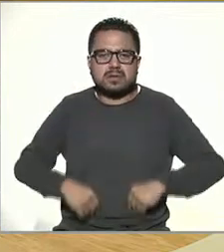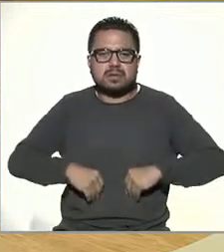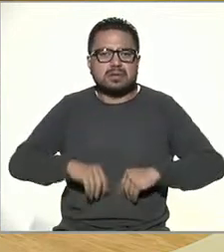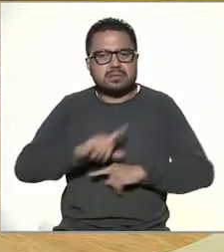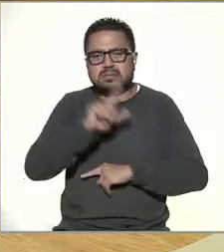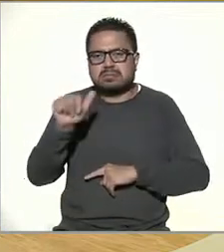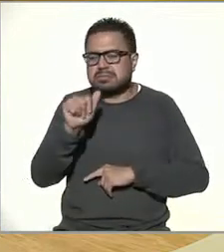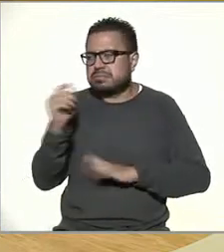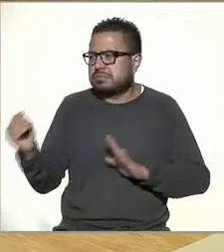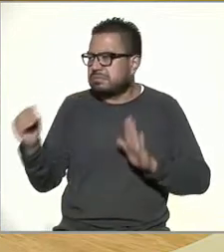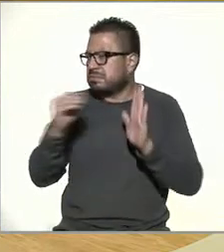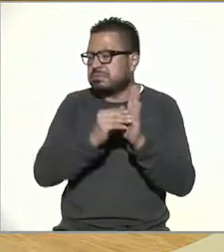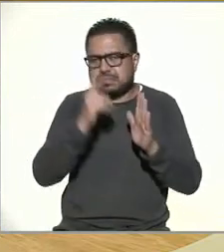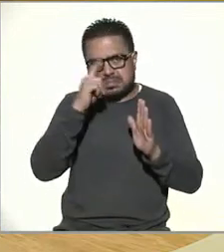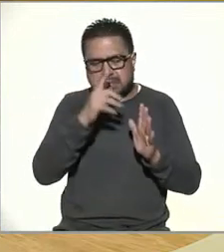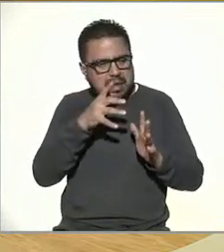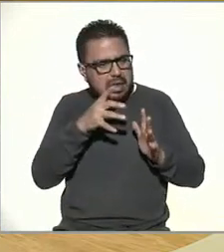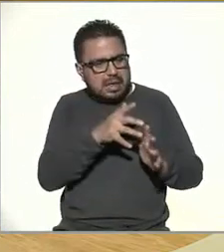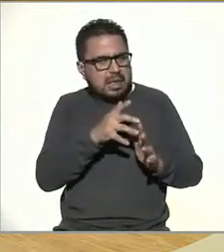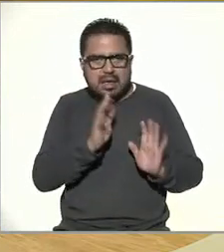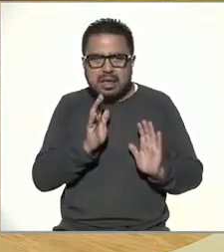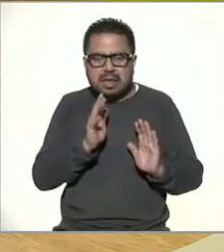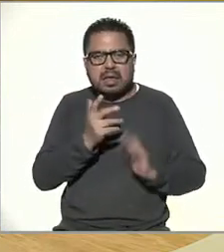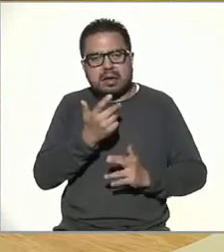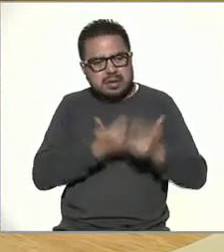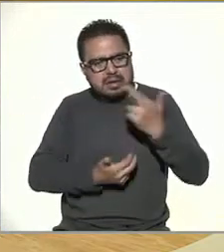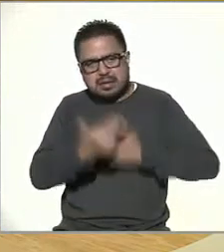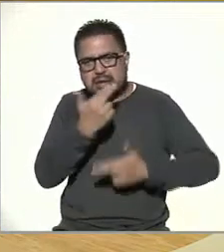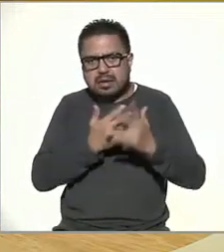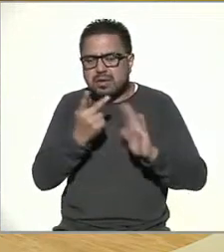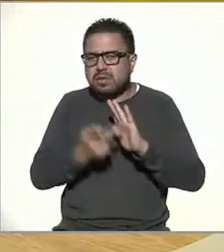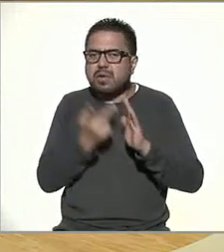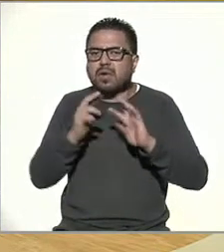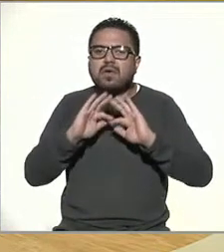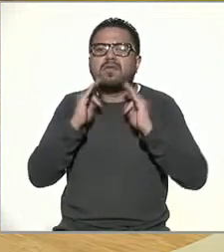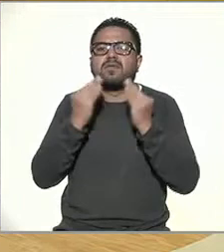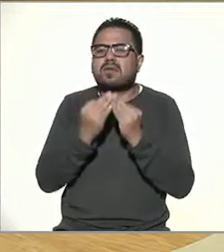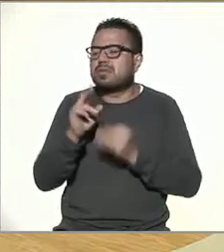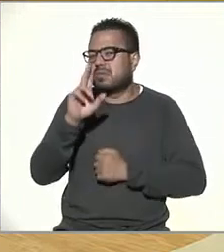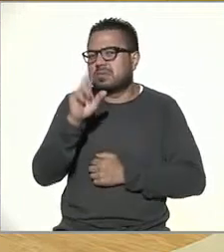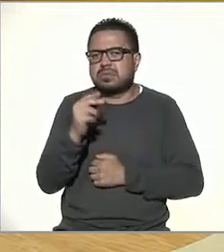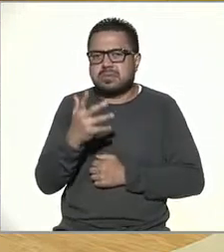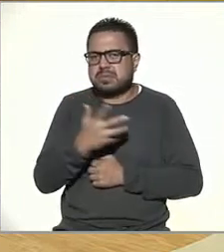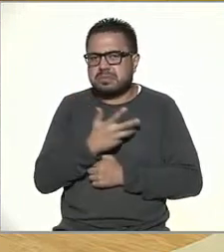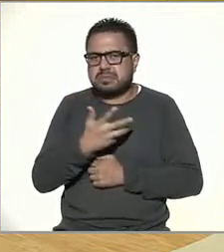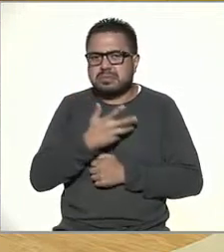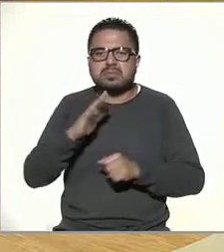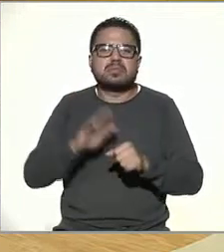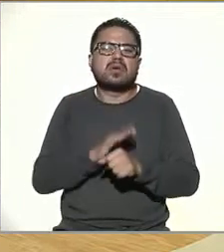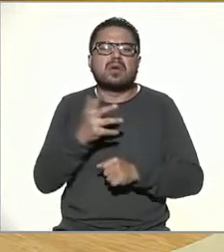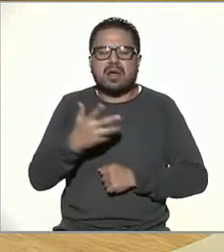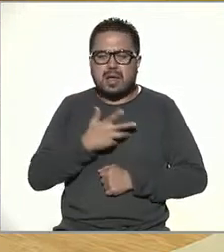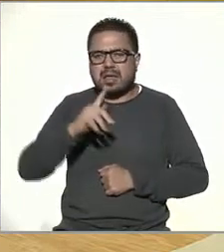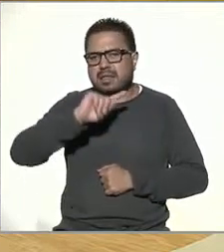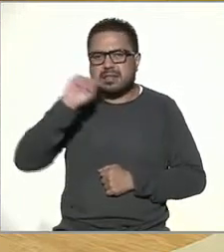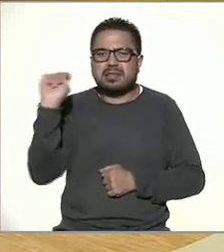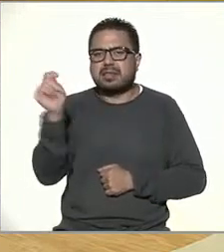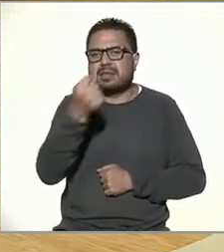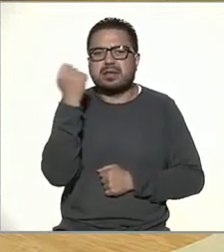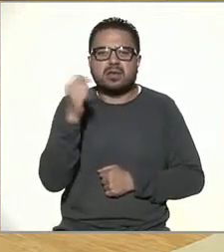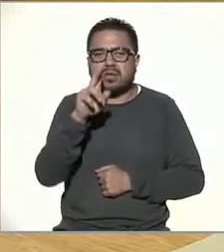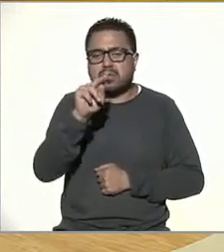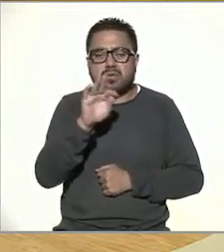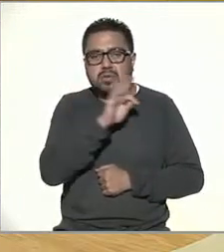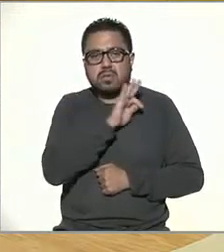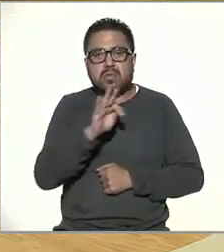definitivamente para quedarse, ya no hay vuelta atrás en estas nuevas formas porque también hay tecnologías que ya no